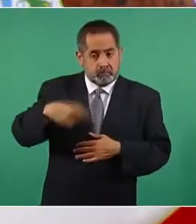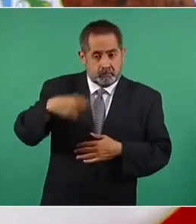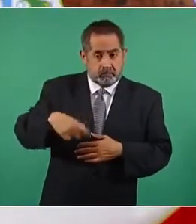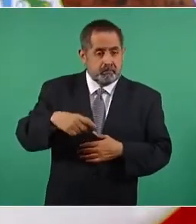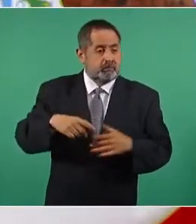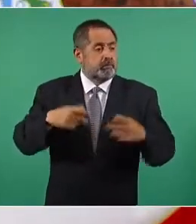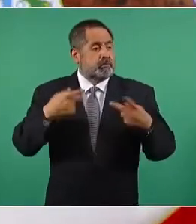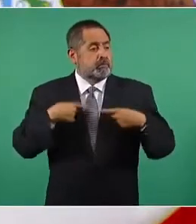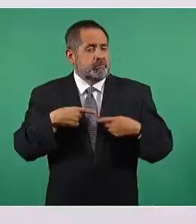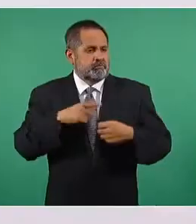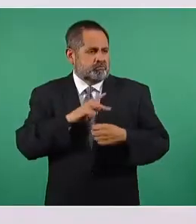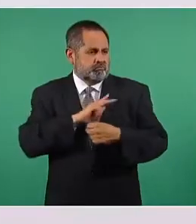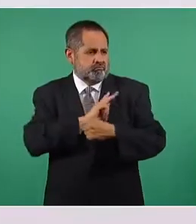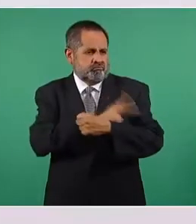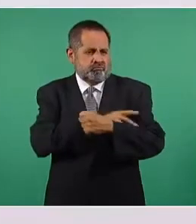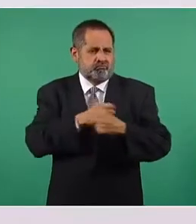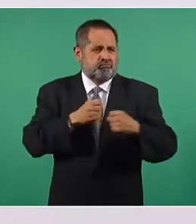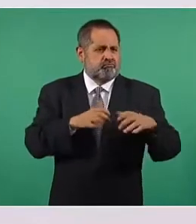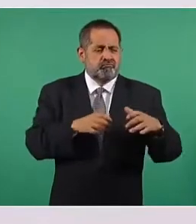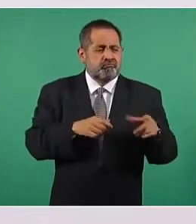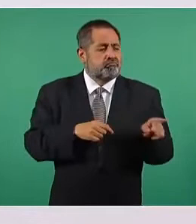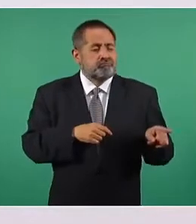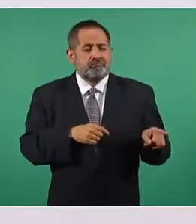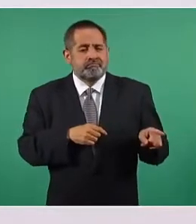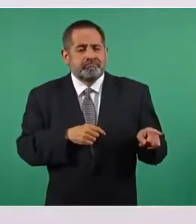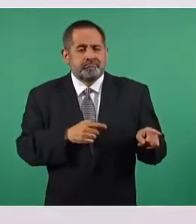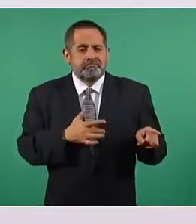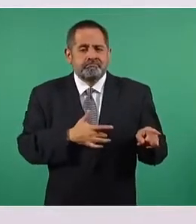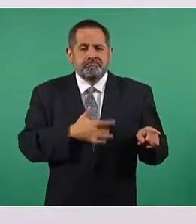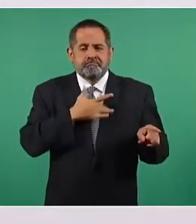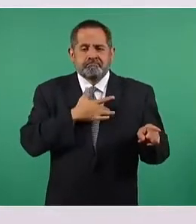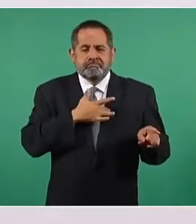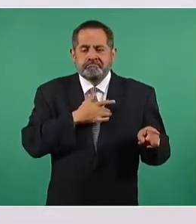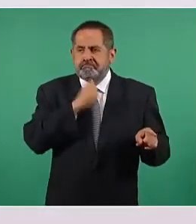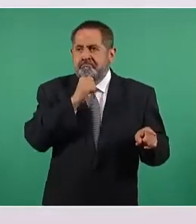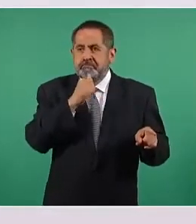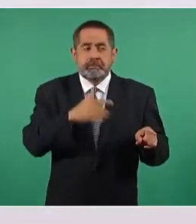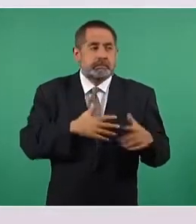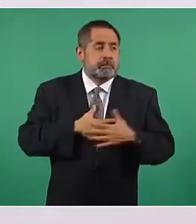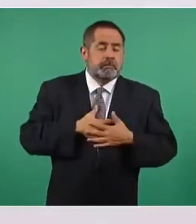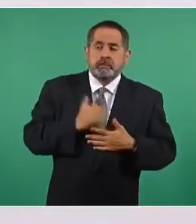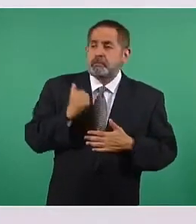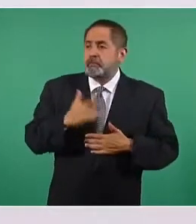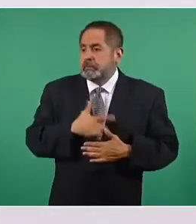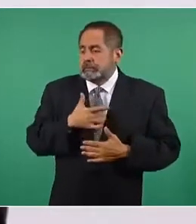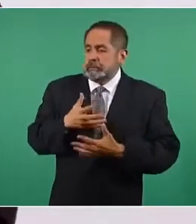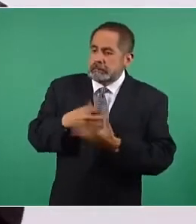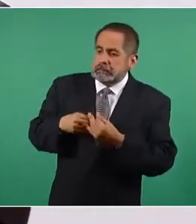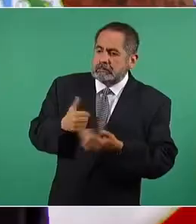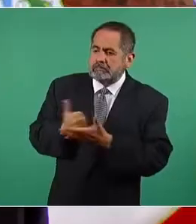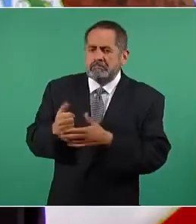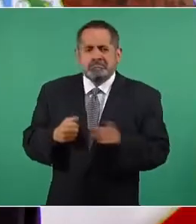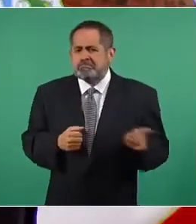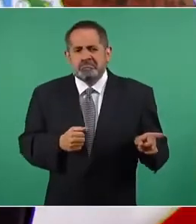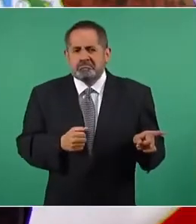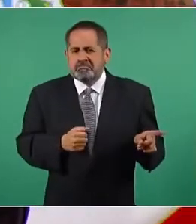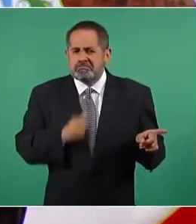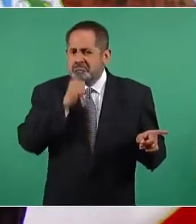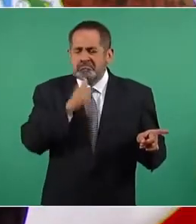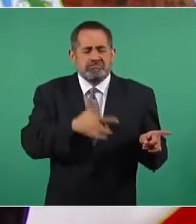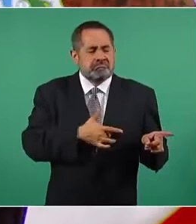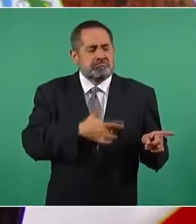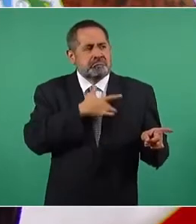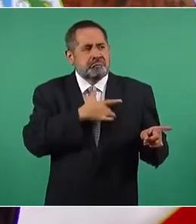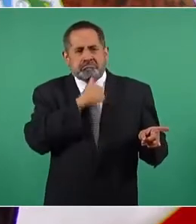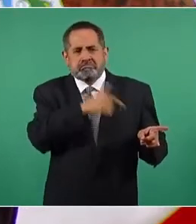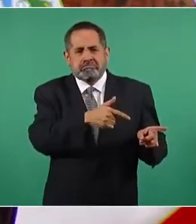poderosos ni sienten ni menos procuran remediar las desgracias de los